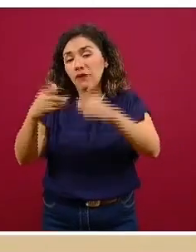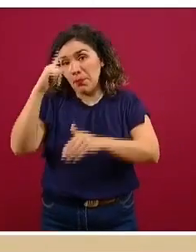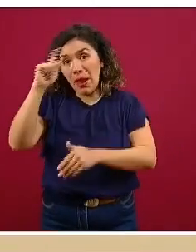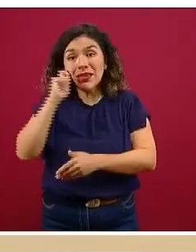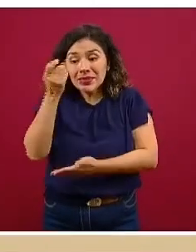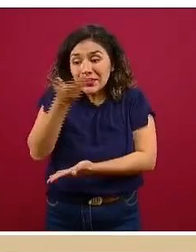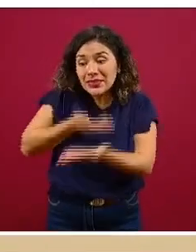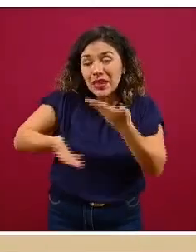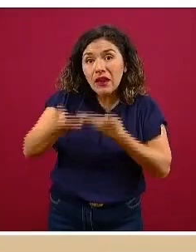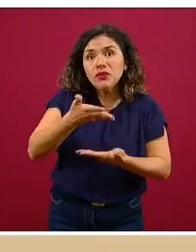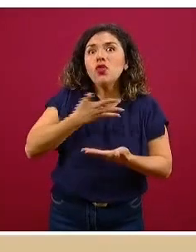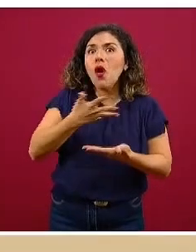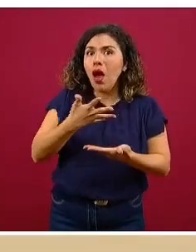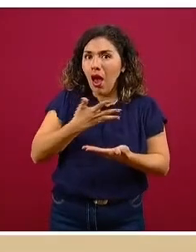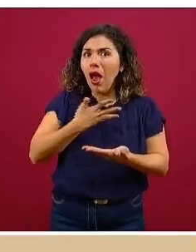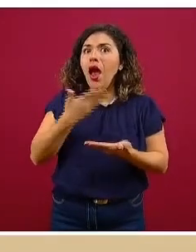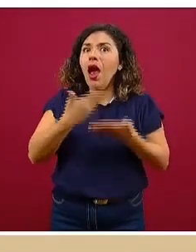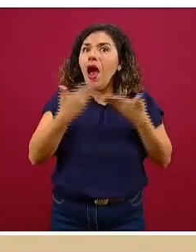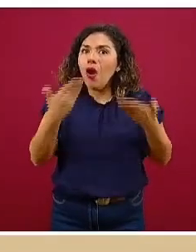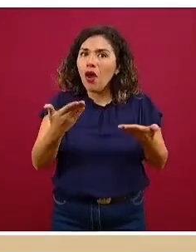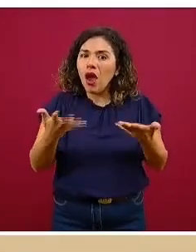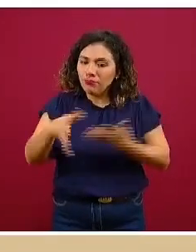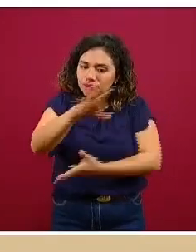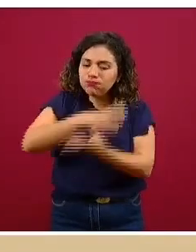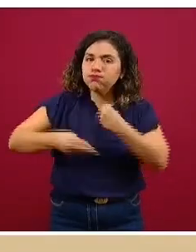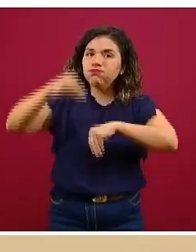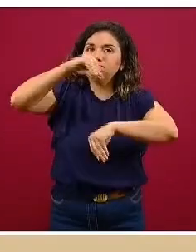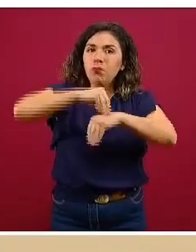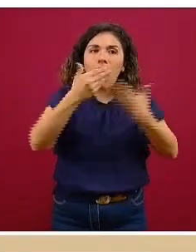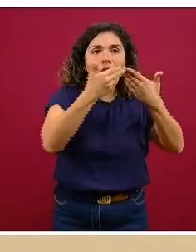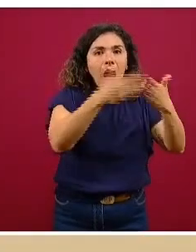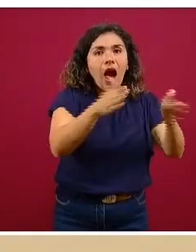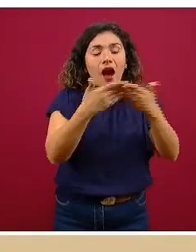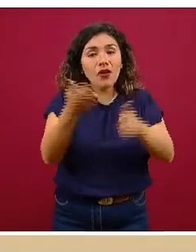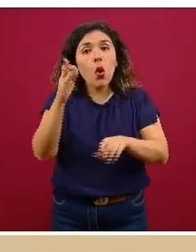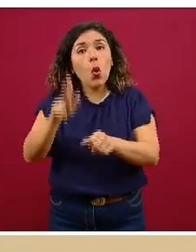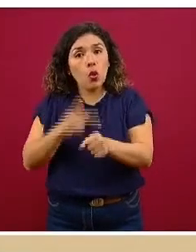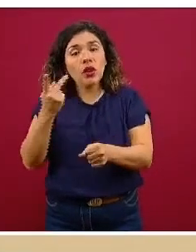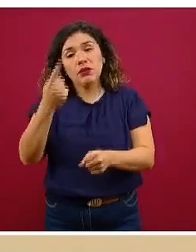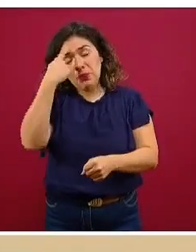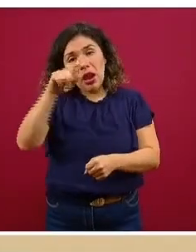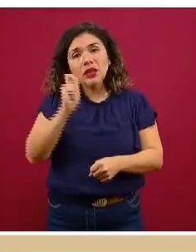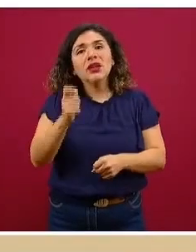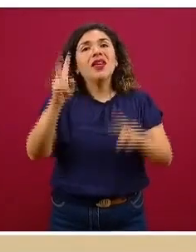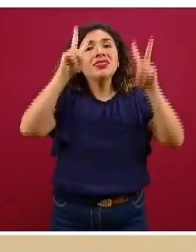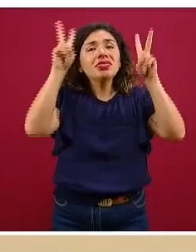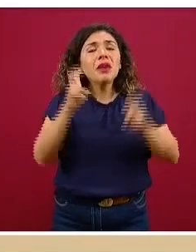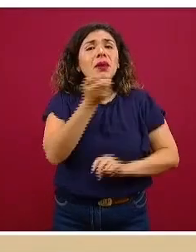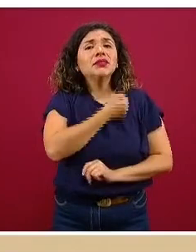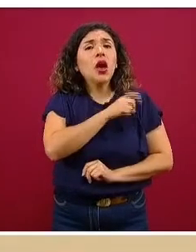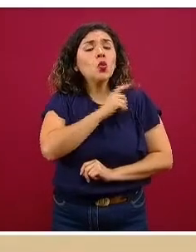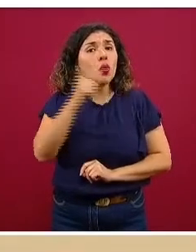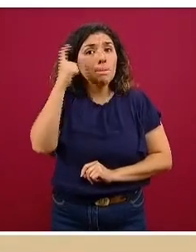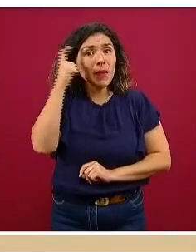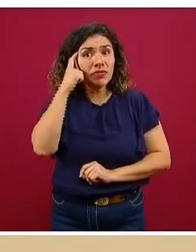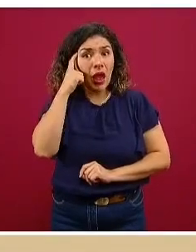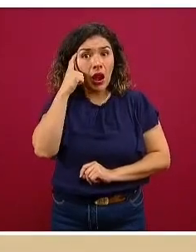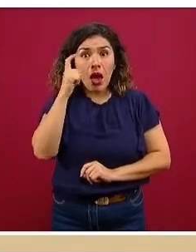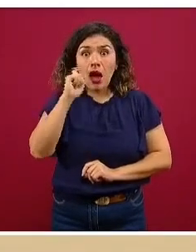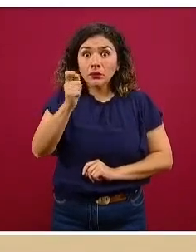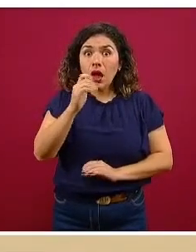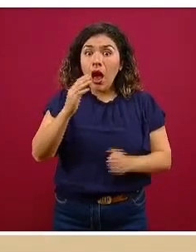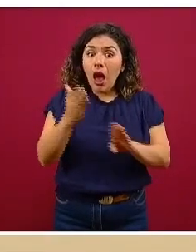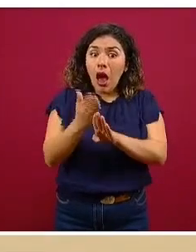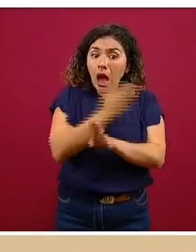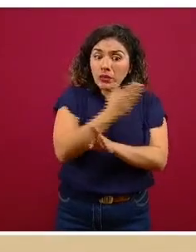servicios ya se encuentran en un periodo de restablecimiento. Los servicios de salud mental en termos de urgencias nunca pararon, a